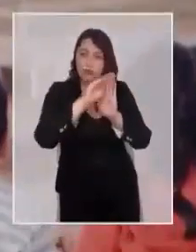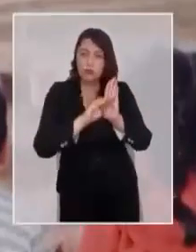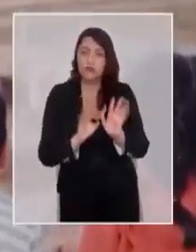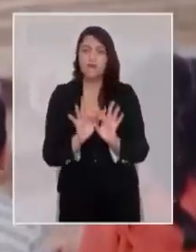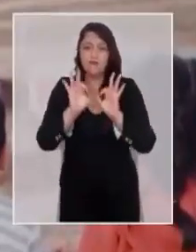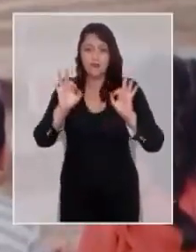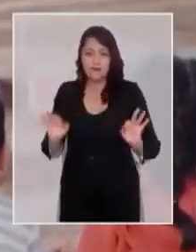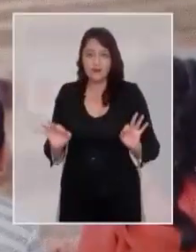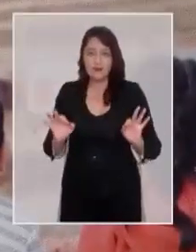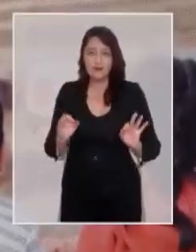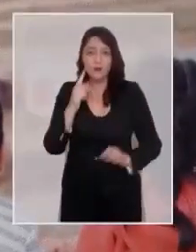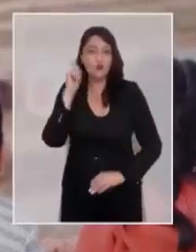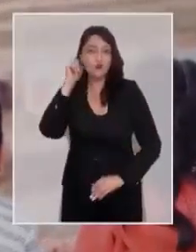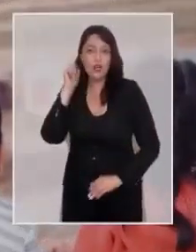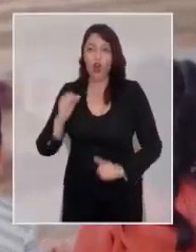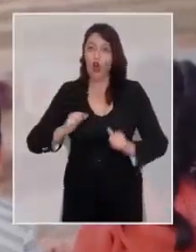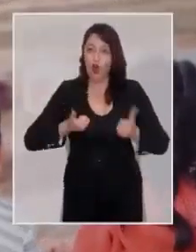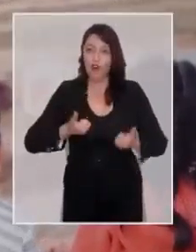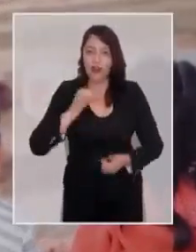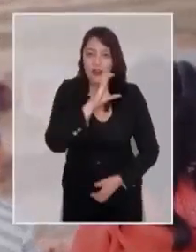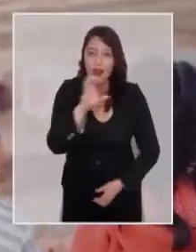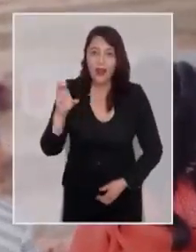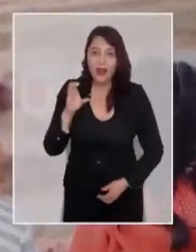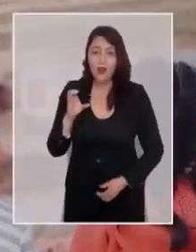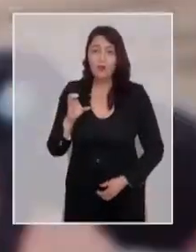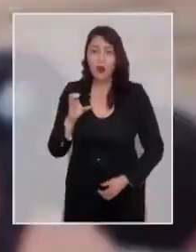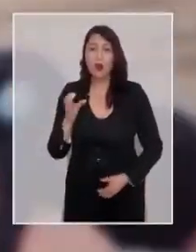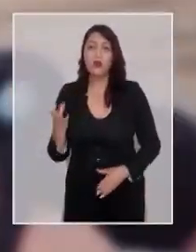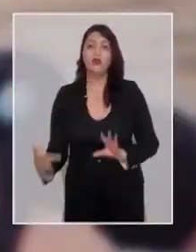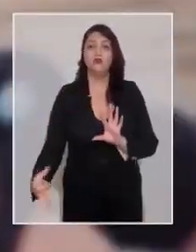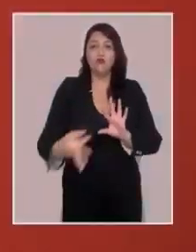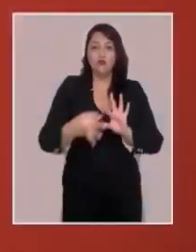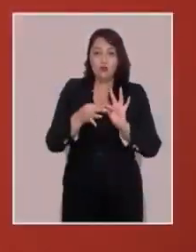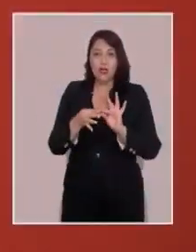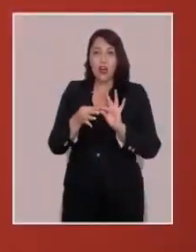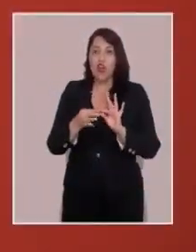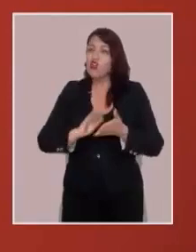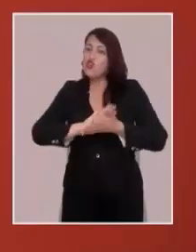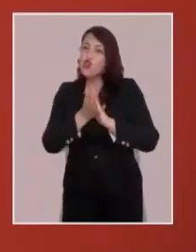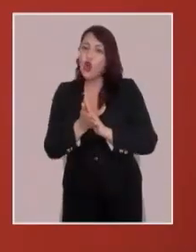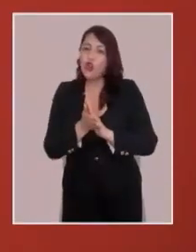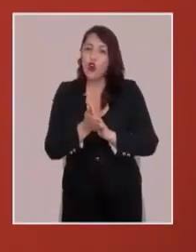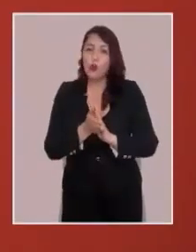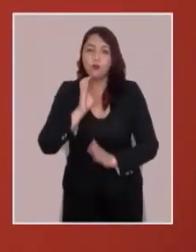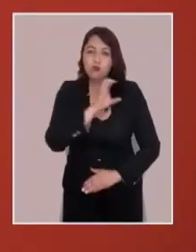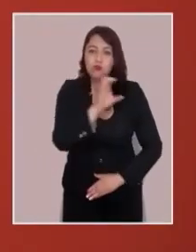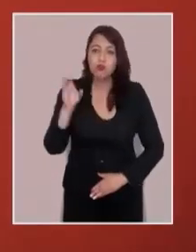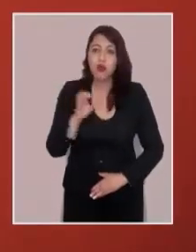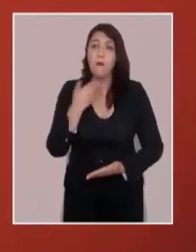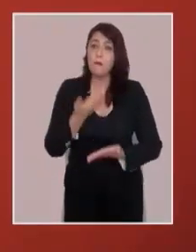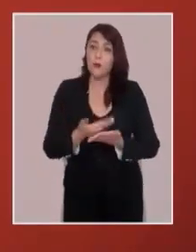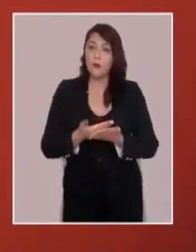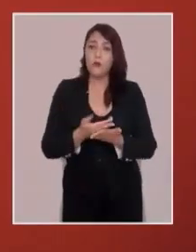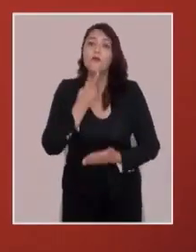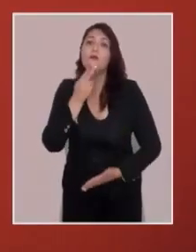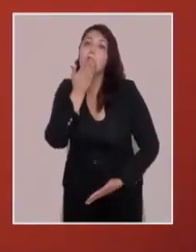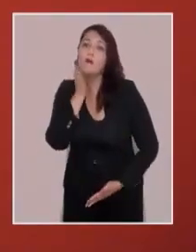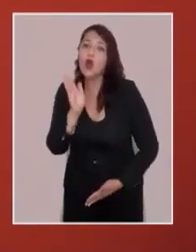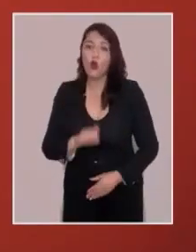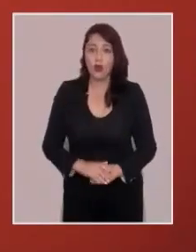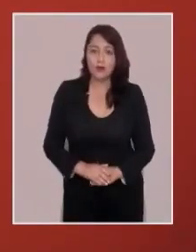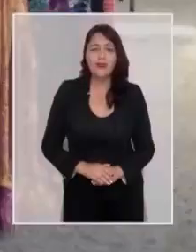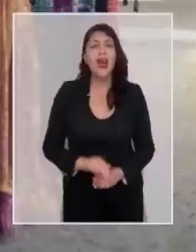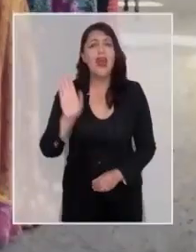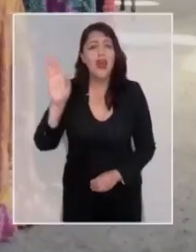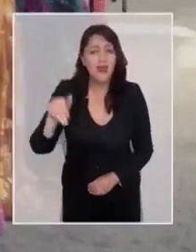medidas especiales para las y los jóvenes rurales. Nada sin ustedes. Todo con el mundo rural. Propuestas para